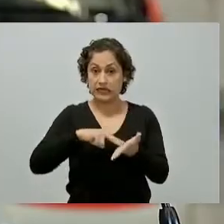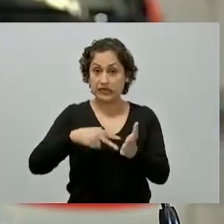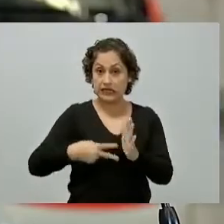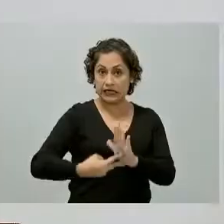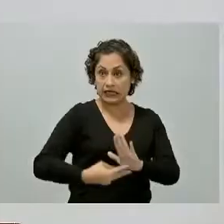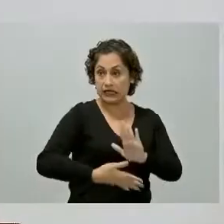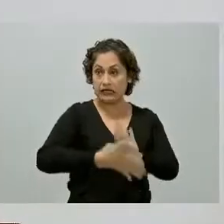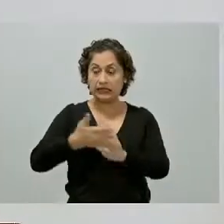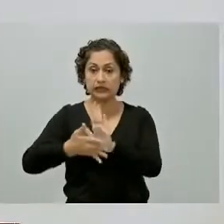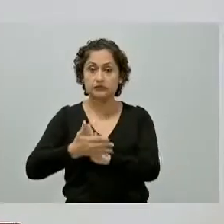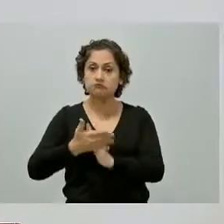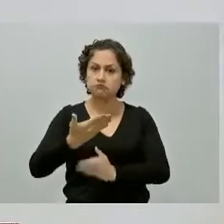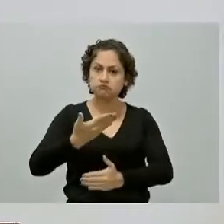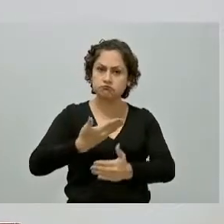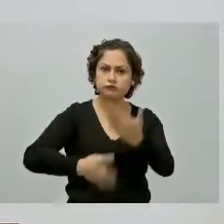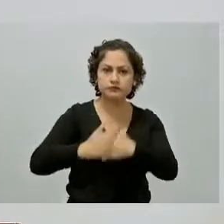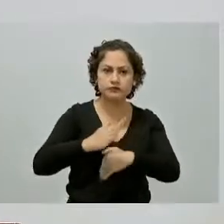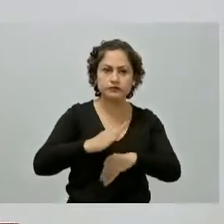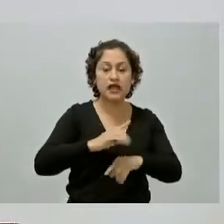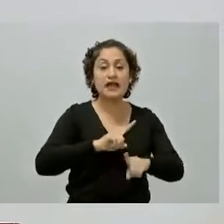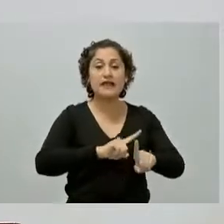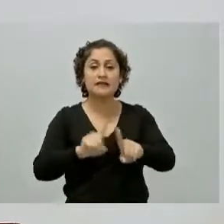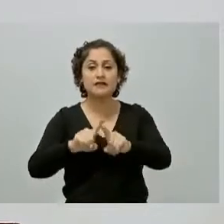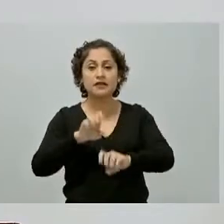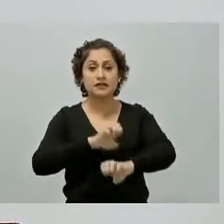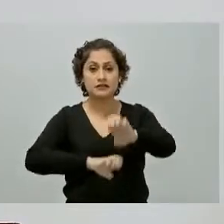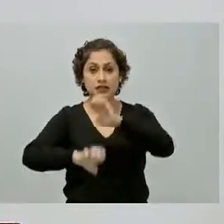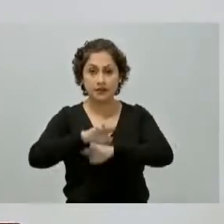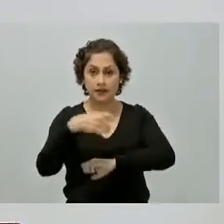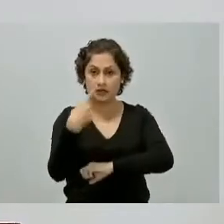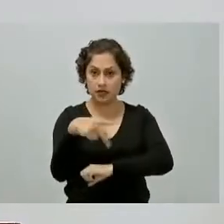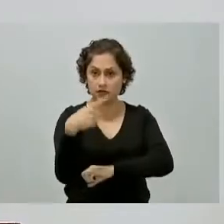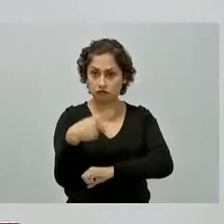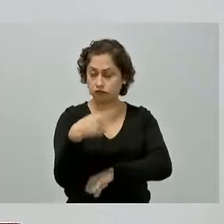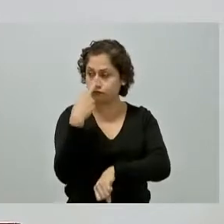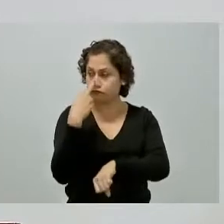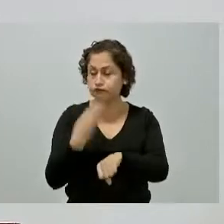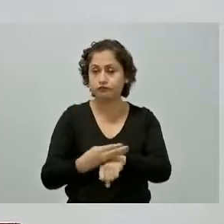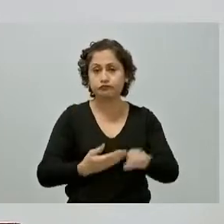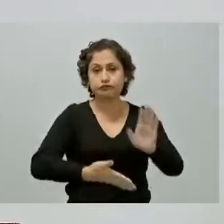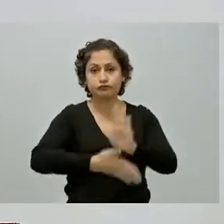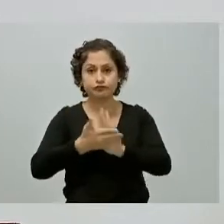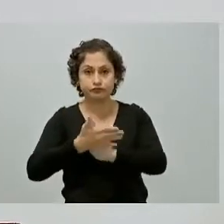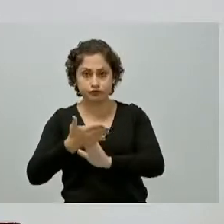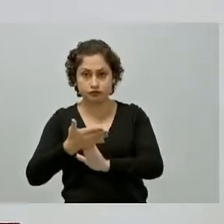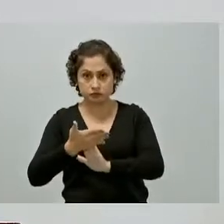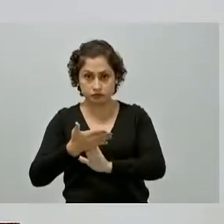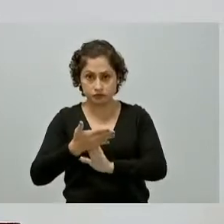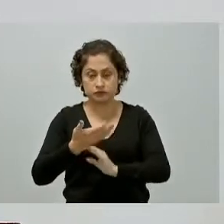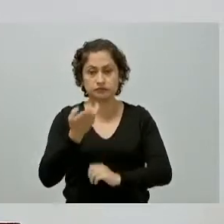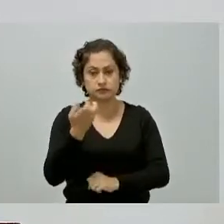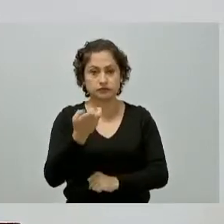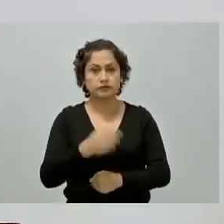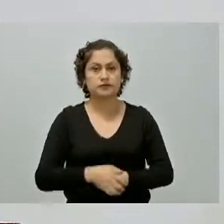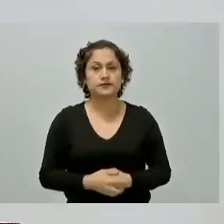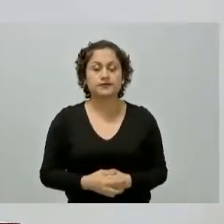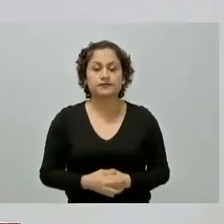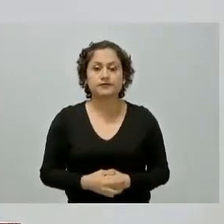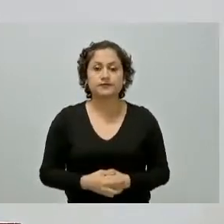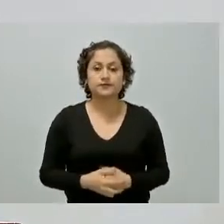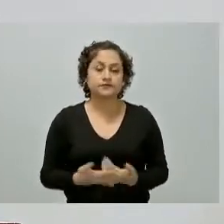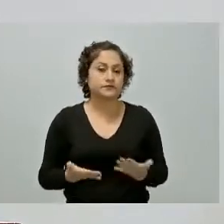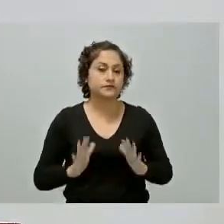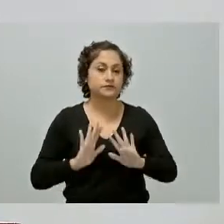de las empresas de la construcción en México también y ya para